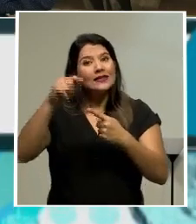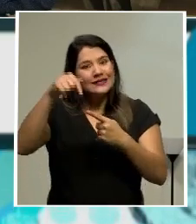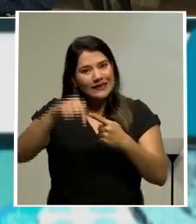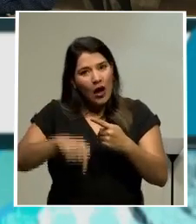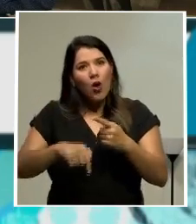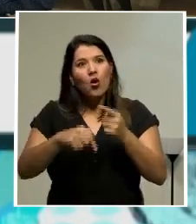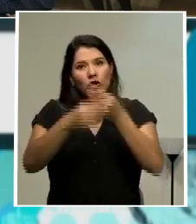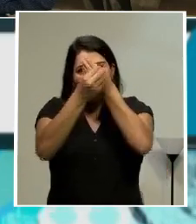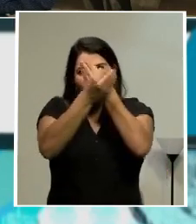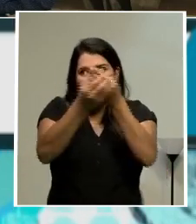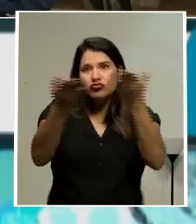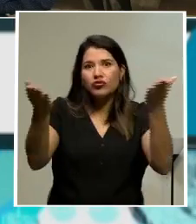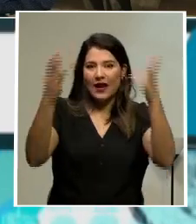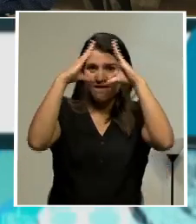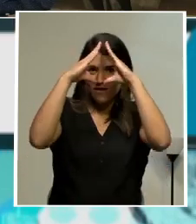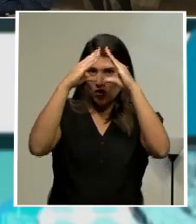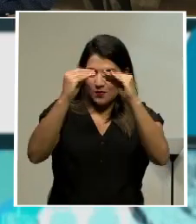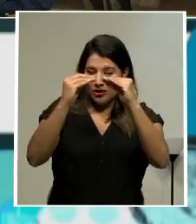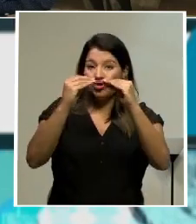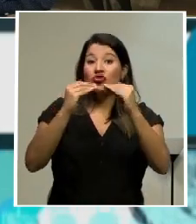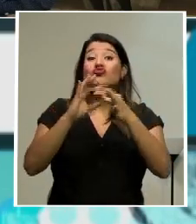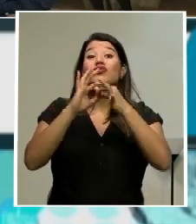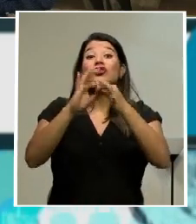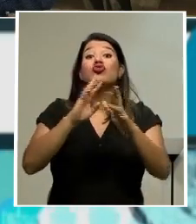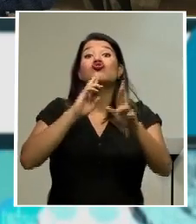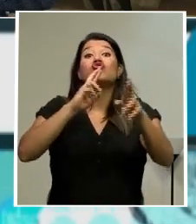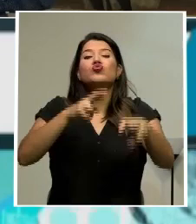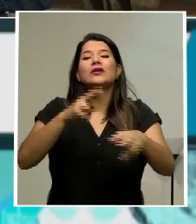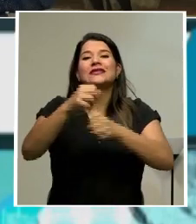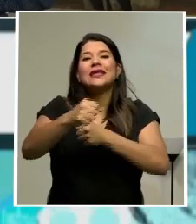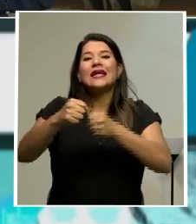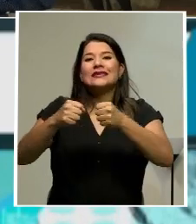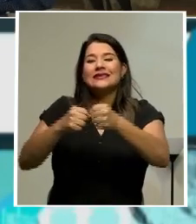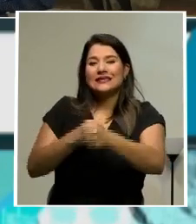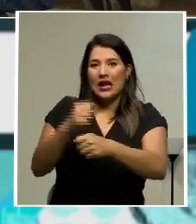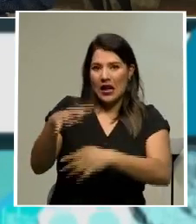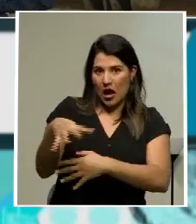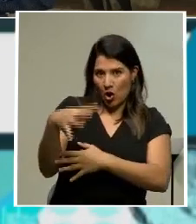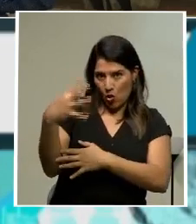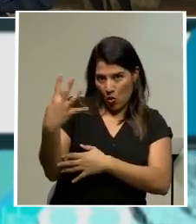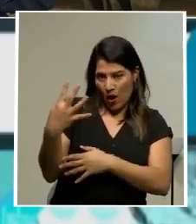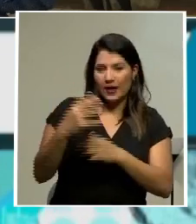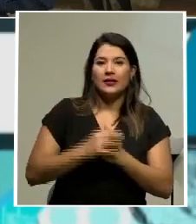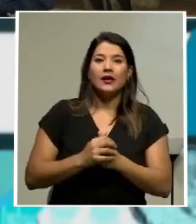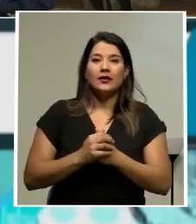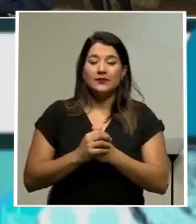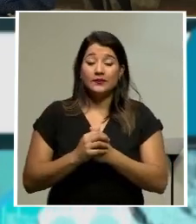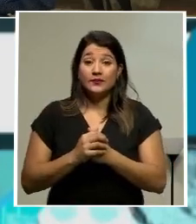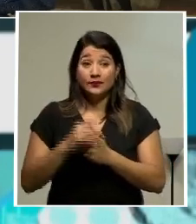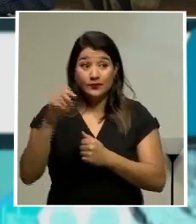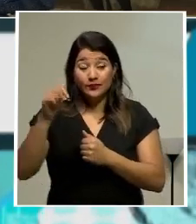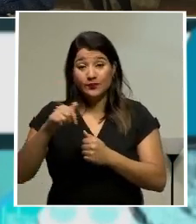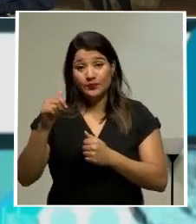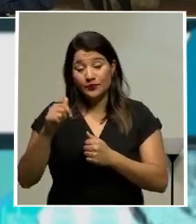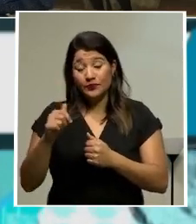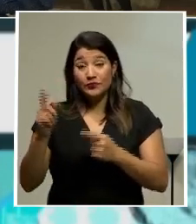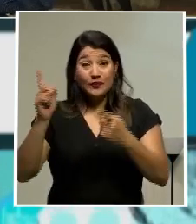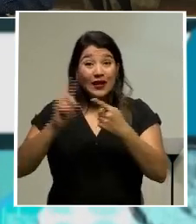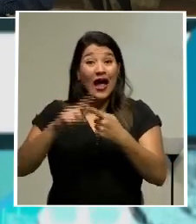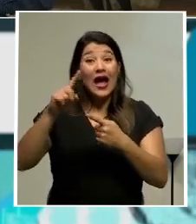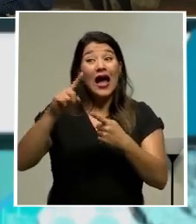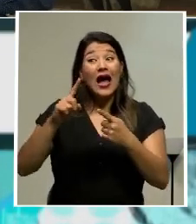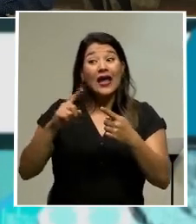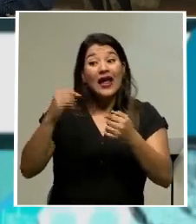lo que se había hecho público fue lo que se conoce como el por tanto, que es solamente el fragmento resolutivo